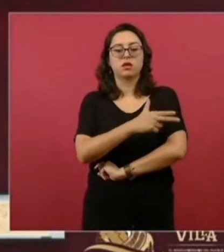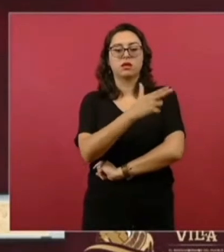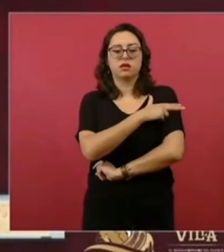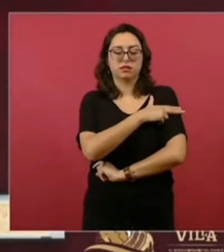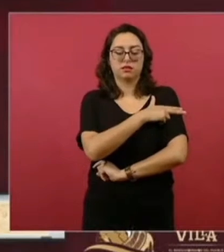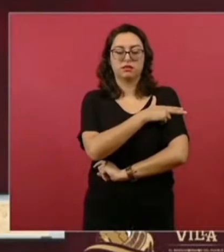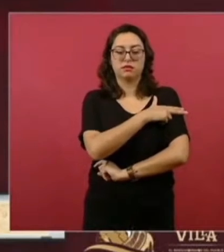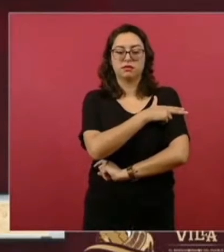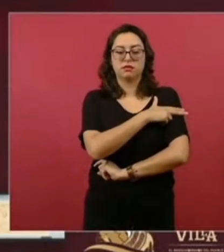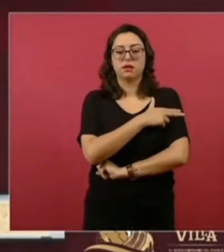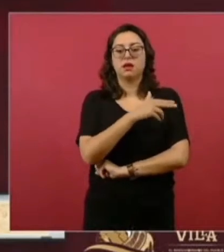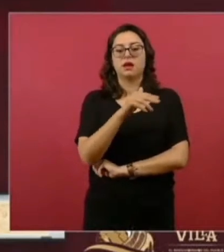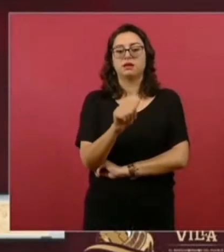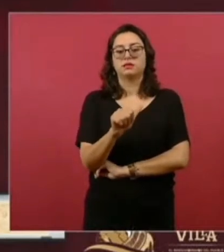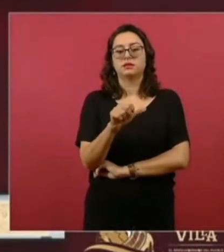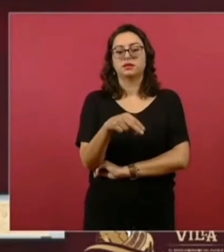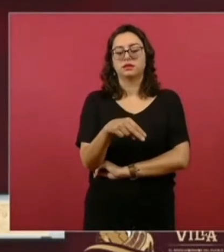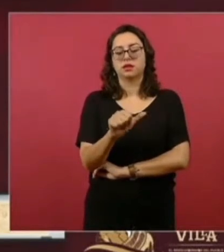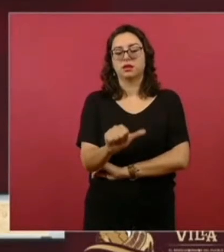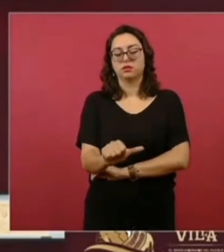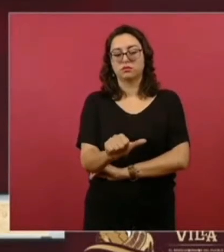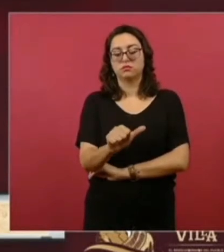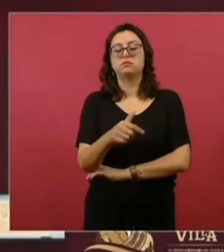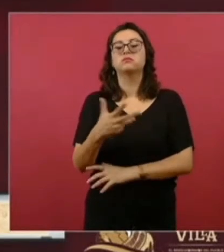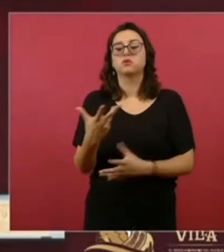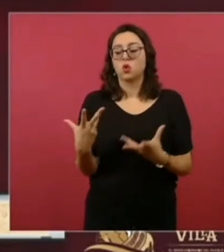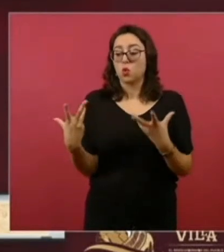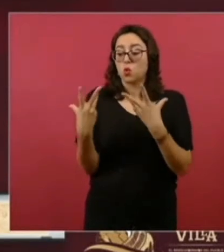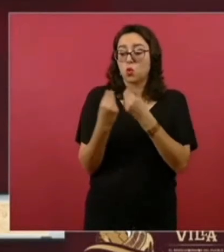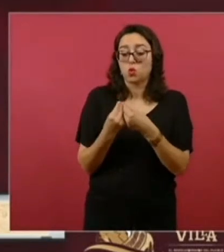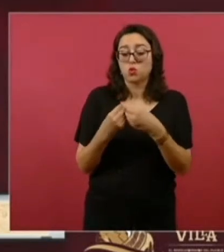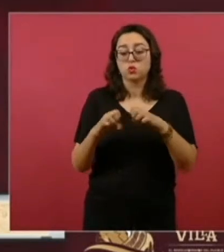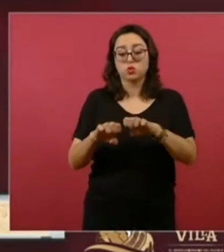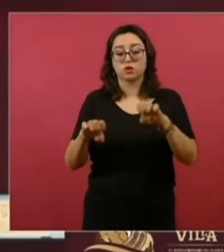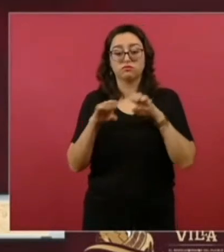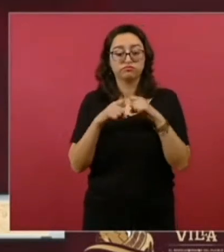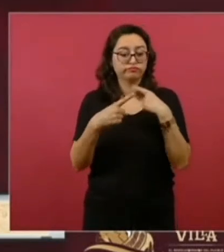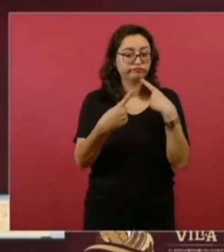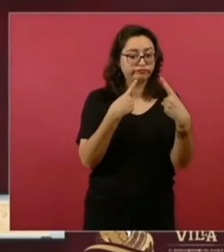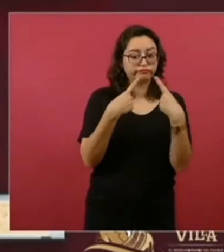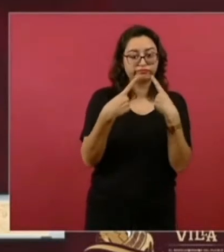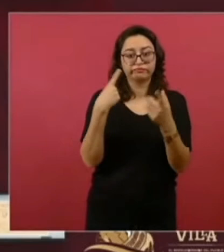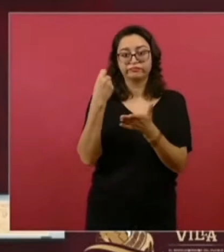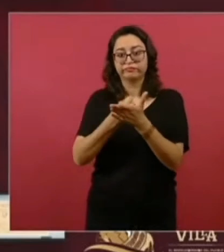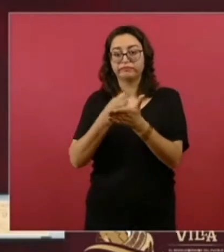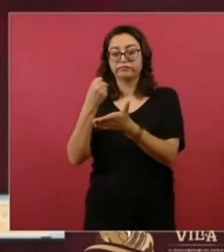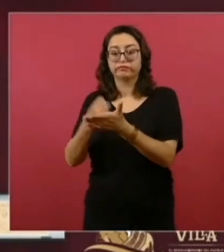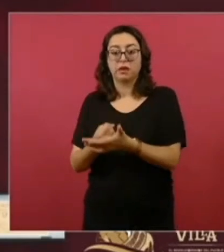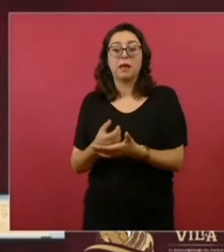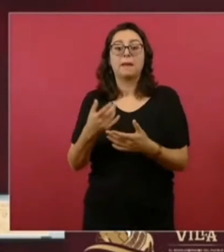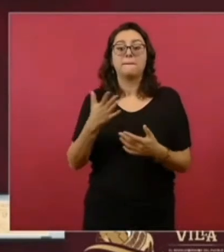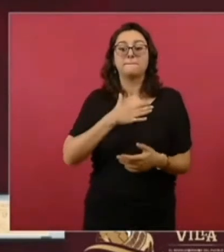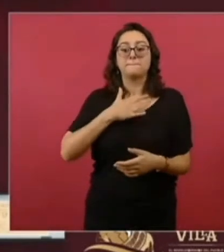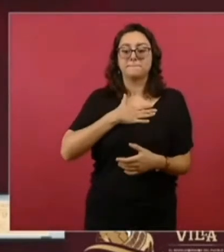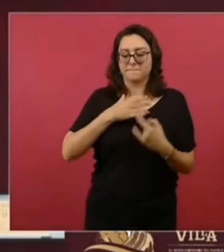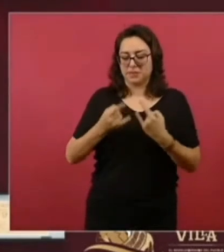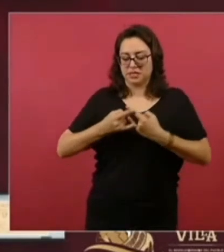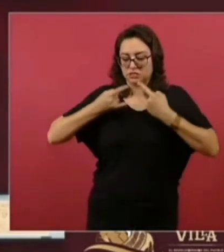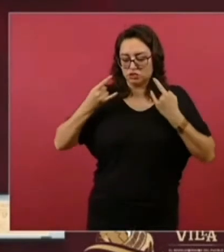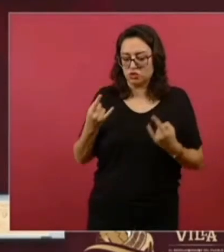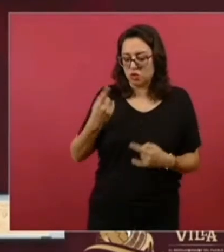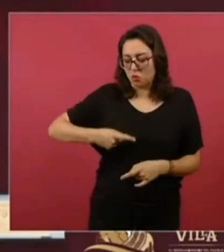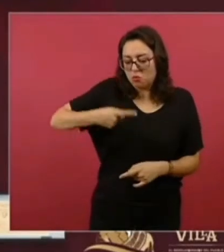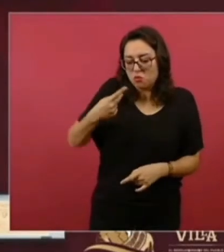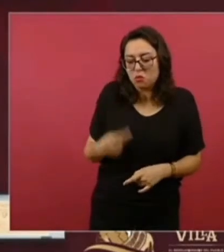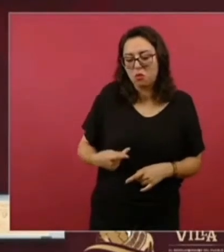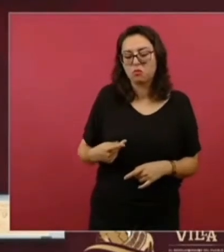Nacional, la Agencia Nacional de Aduanas. Y tenemos hecho de manera muy conjunta esta campaña que se llama Mi Patrimonio no se vende. Y